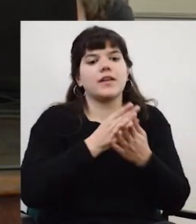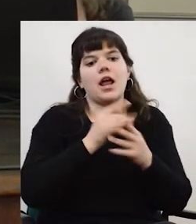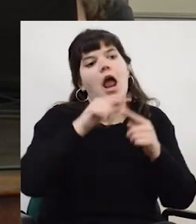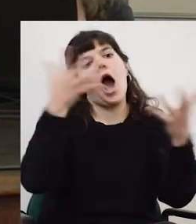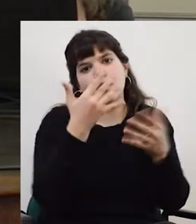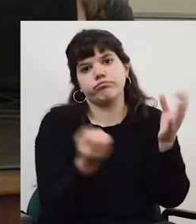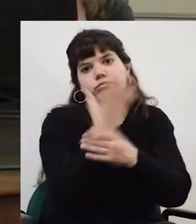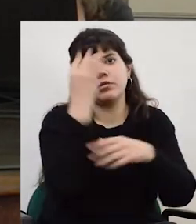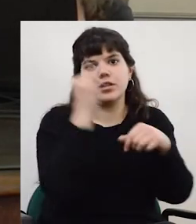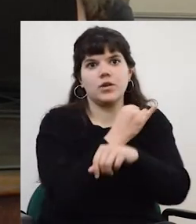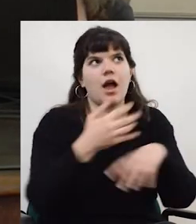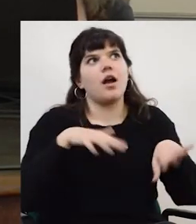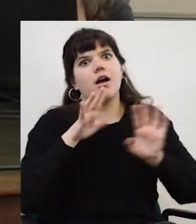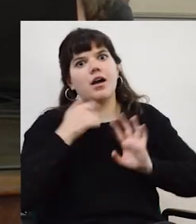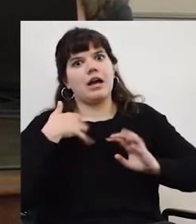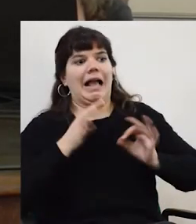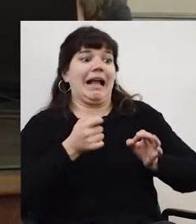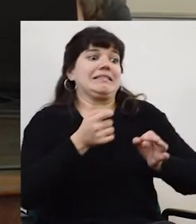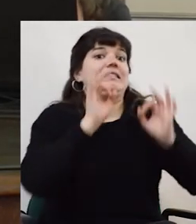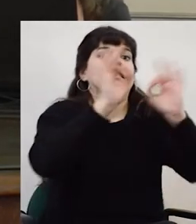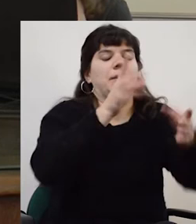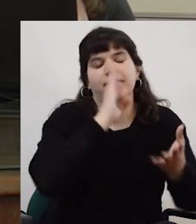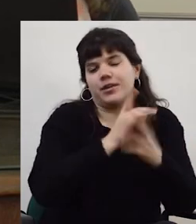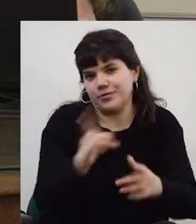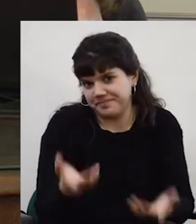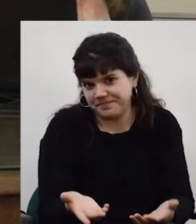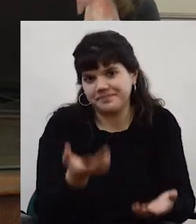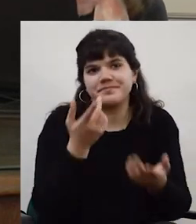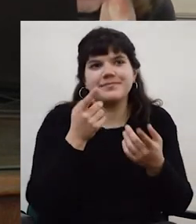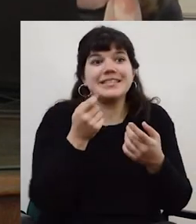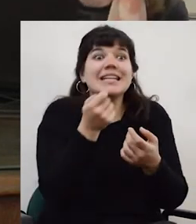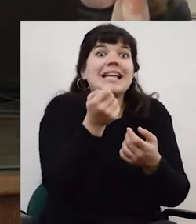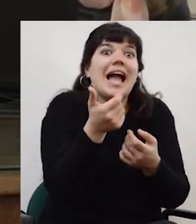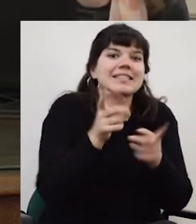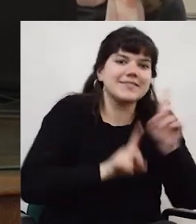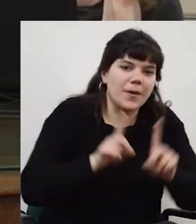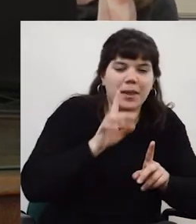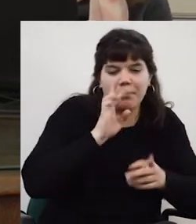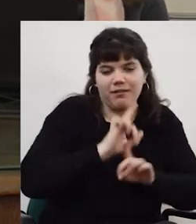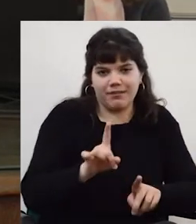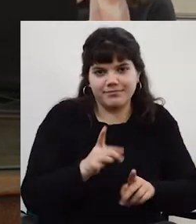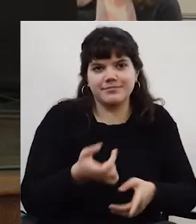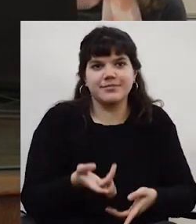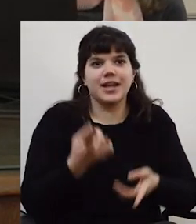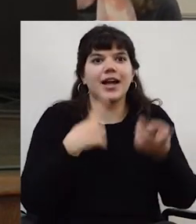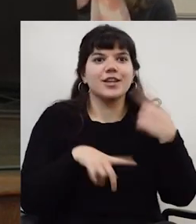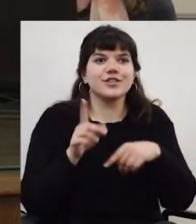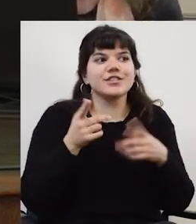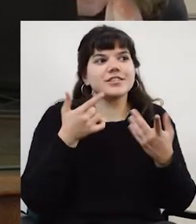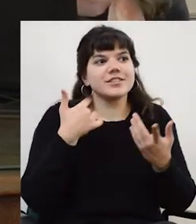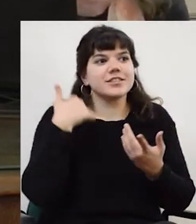vas a hacer instituto que fue como, ah, casi que llegaste pero todavía no. Casi, pero no llegaste. Pero